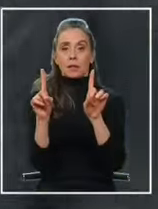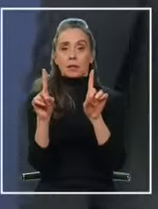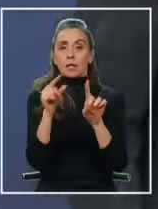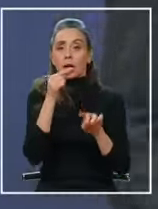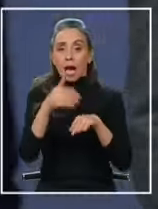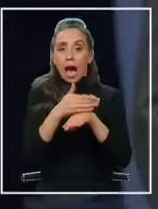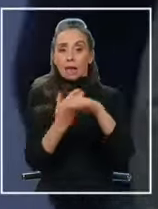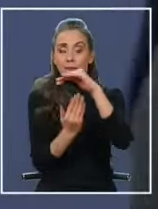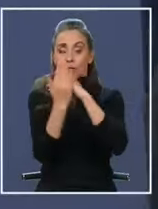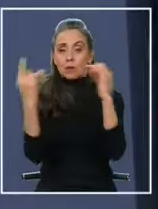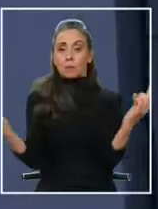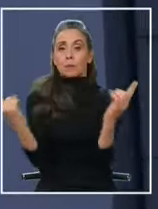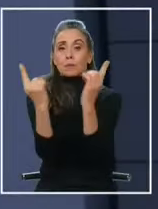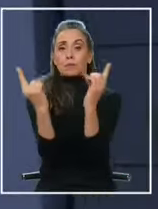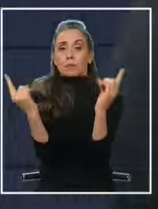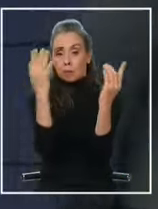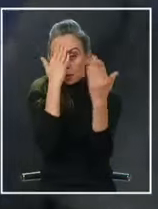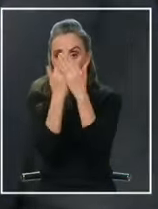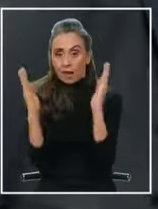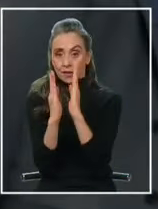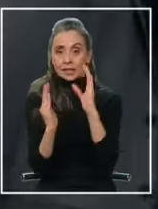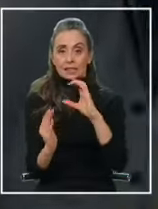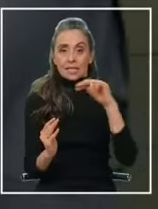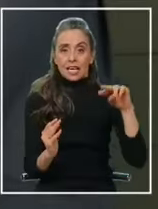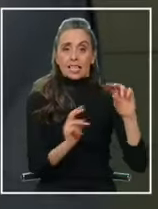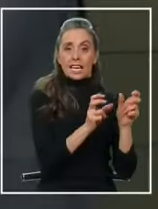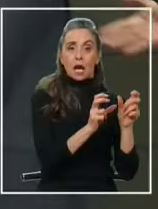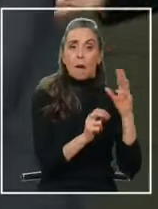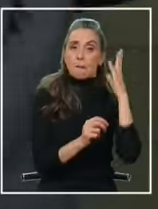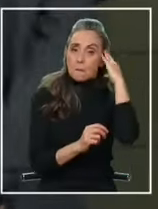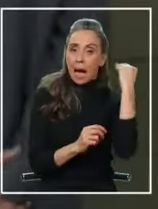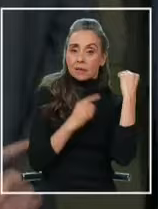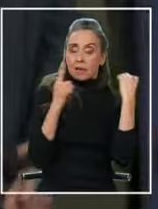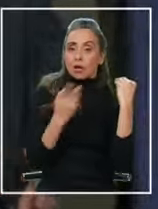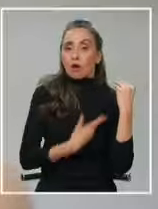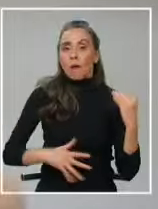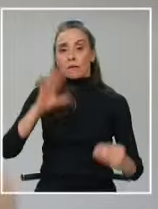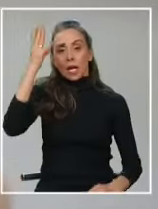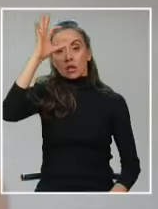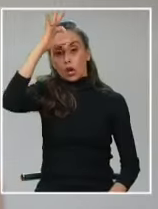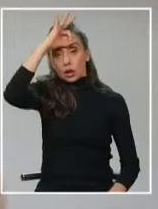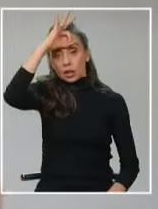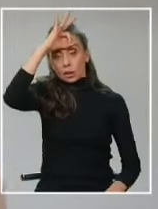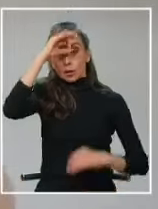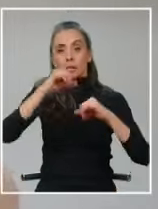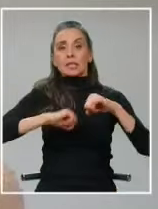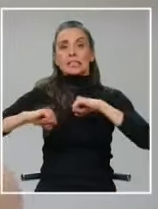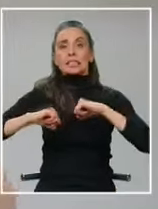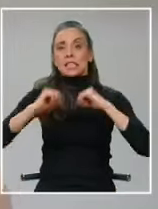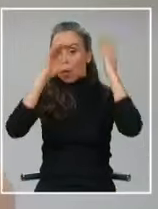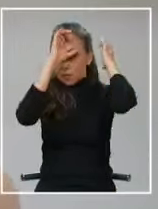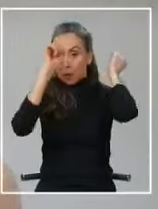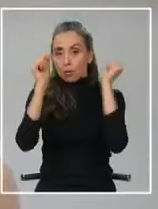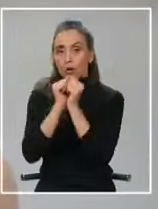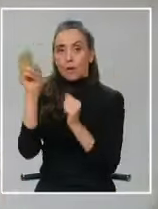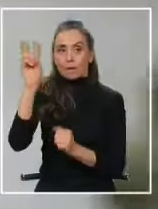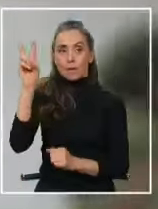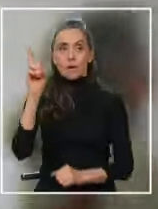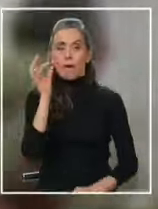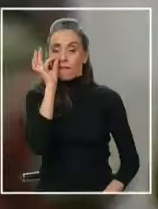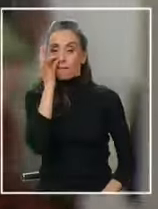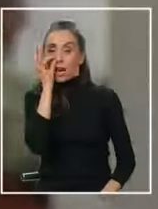temprano se habían enfrentado Matei en CNN Radio acusando ingenuidad del Ejecutivo por la tensión diplomática con Venezuela